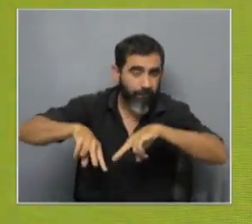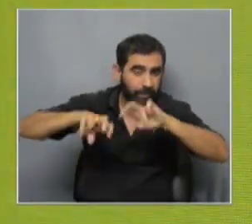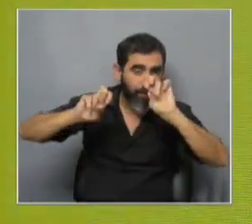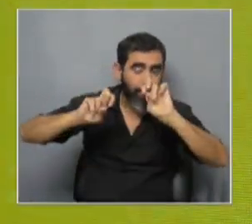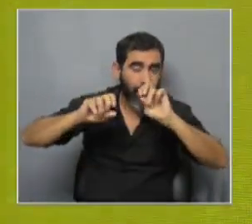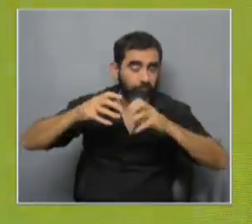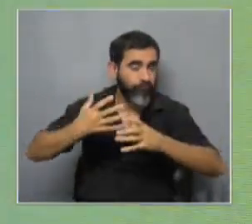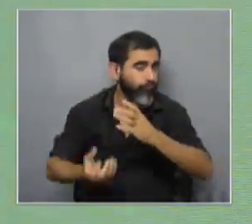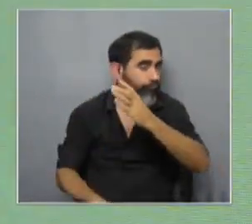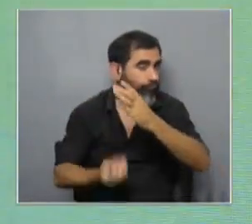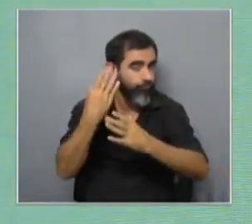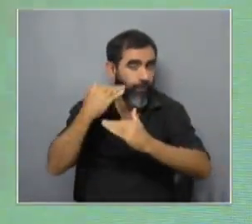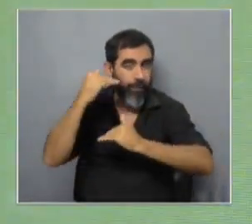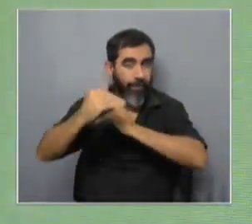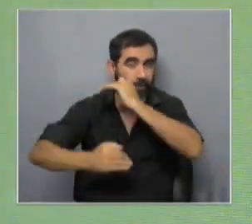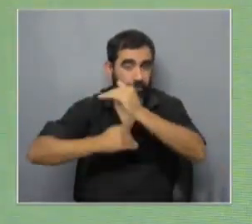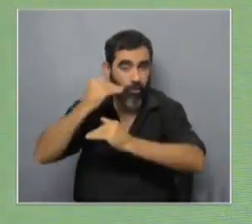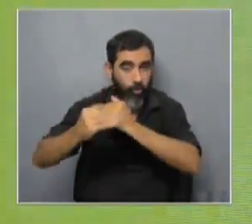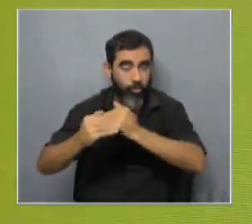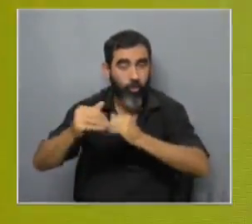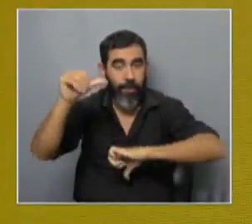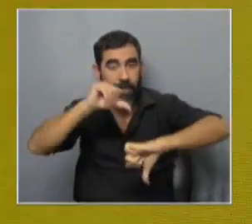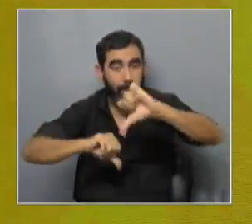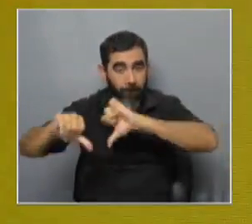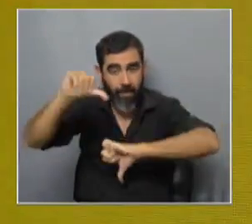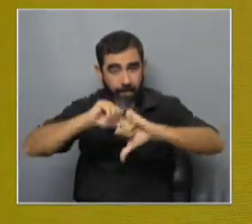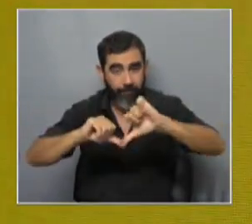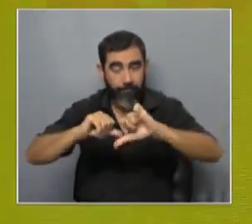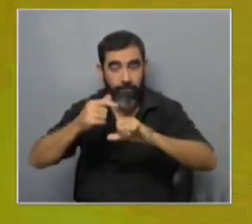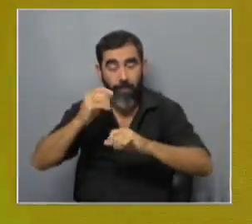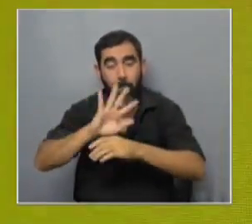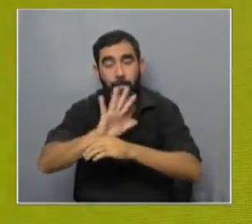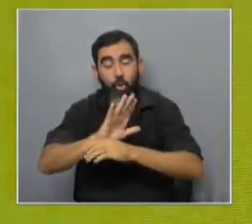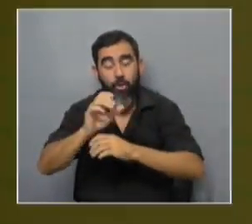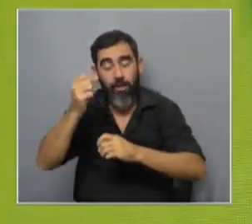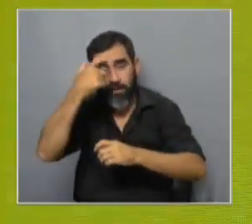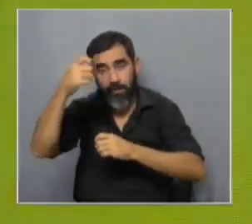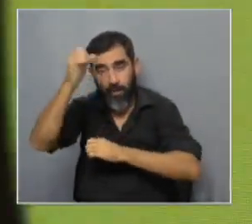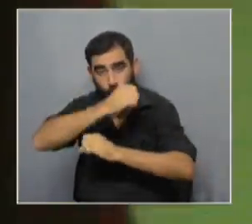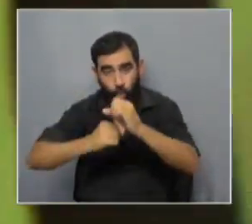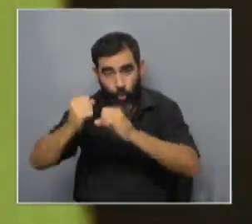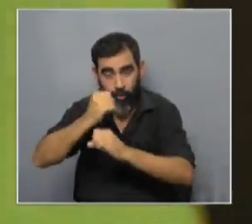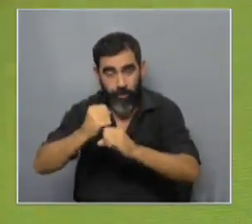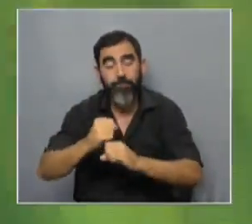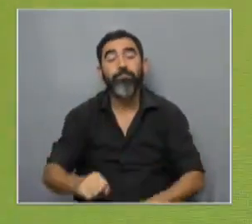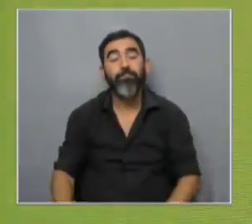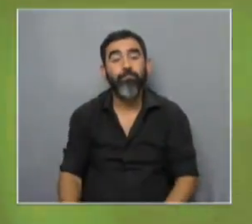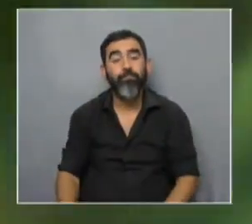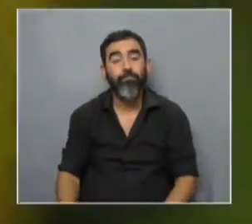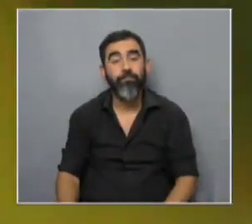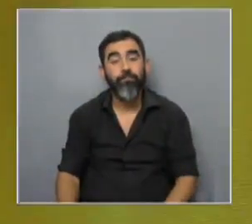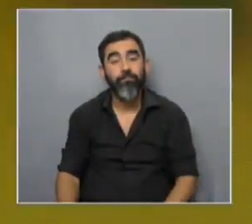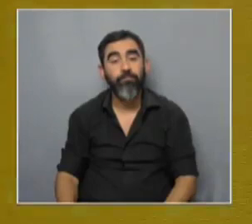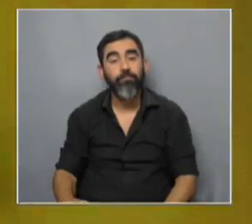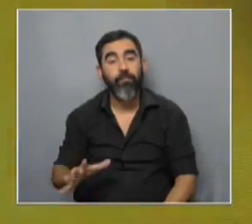innovación y al desarrollo en química en biotecnología y en otras áreas y que tiene un rol